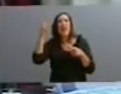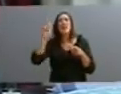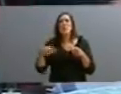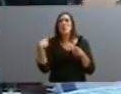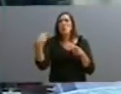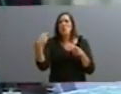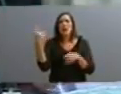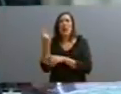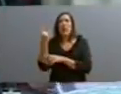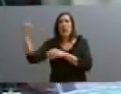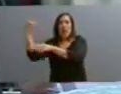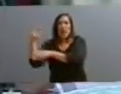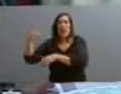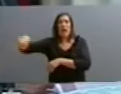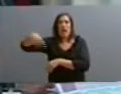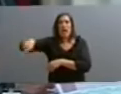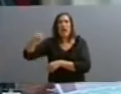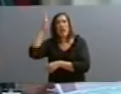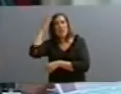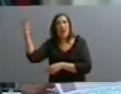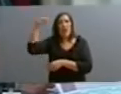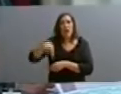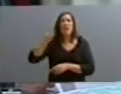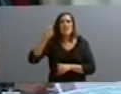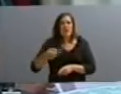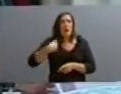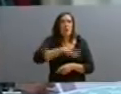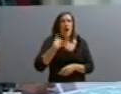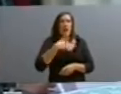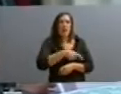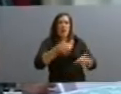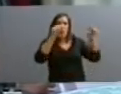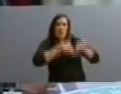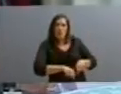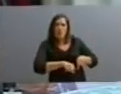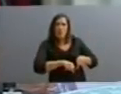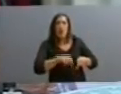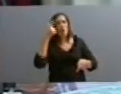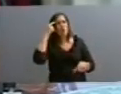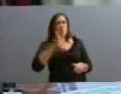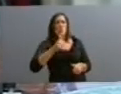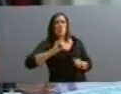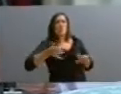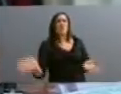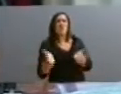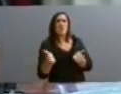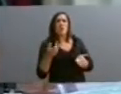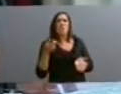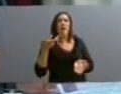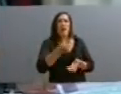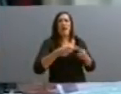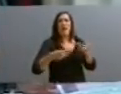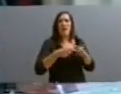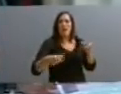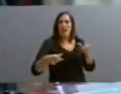los bancos italianos, que le colocaban los fondos que sabían que iban a ser defaulteados en la Argentina como buenos. Porque esto también es la otra